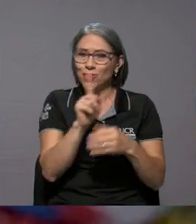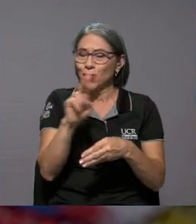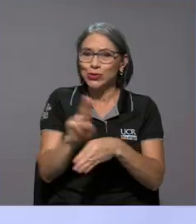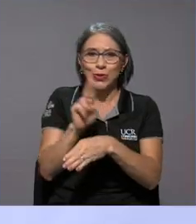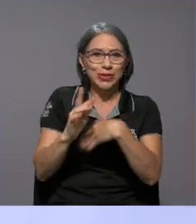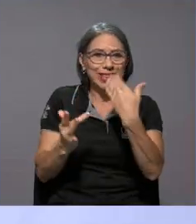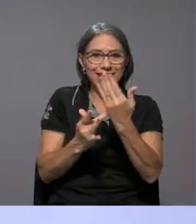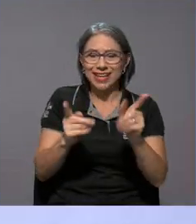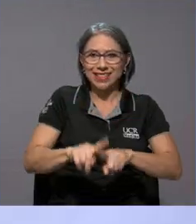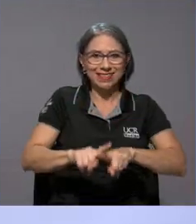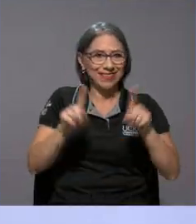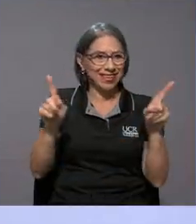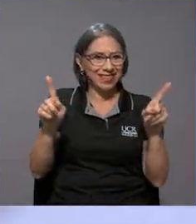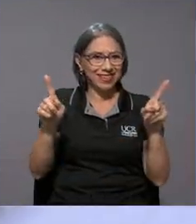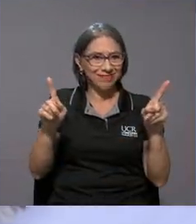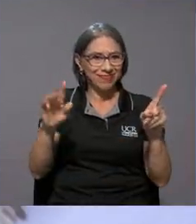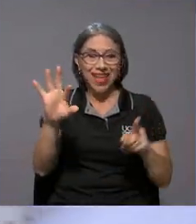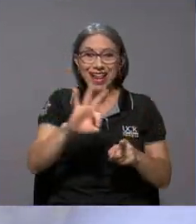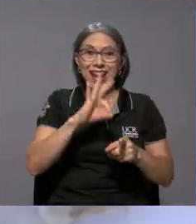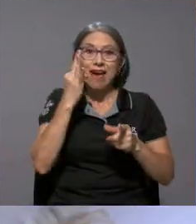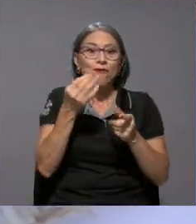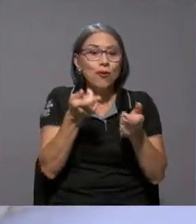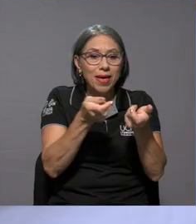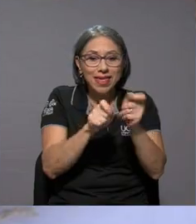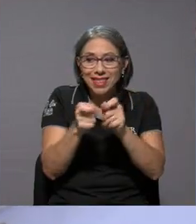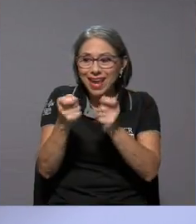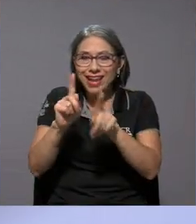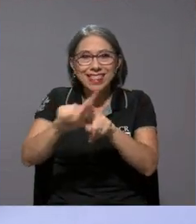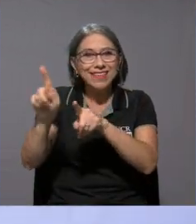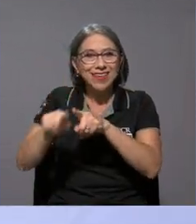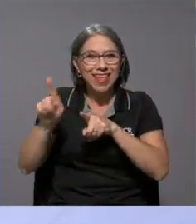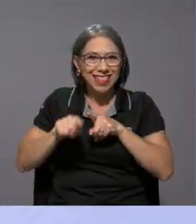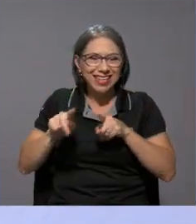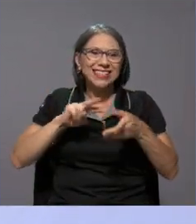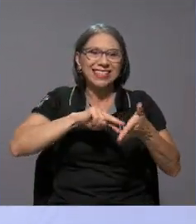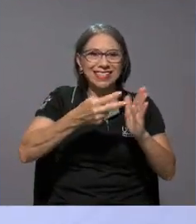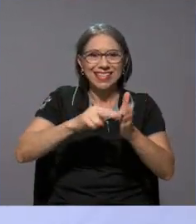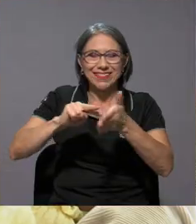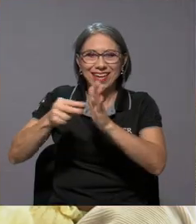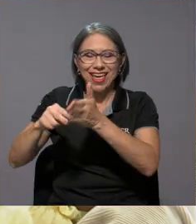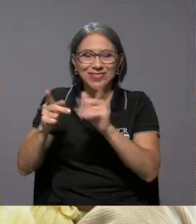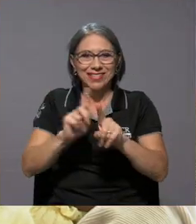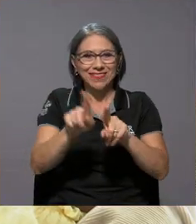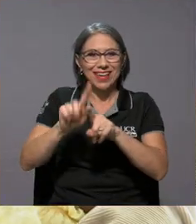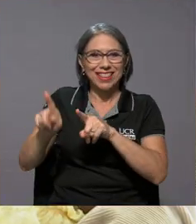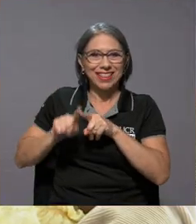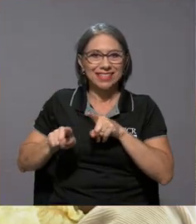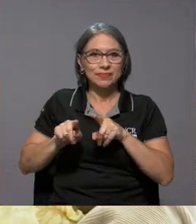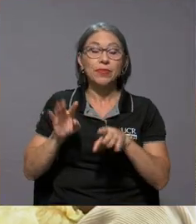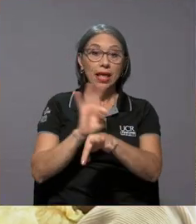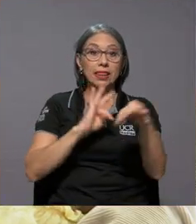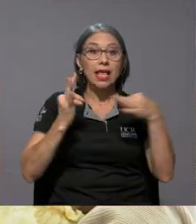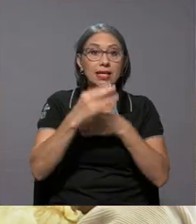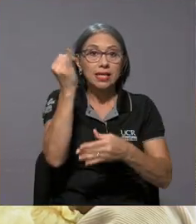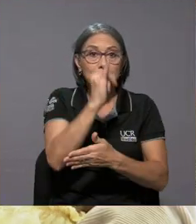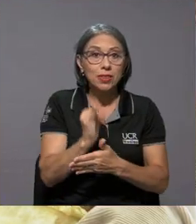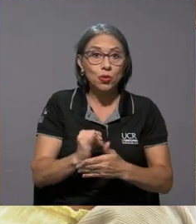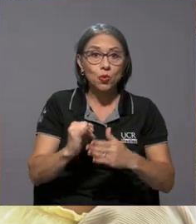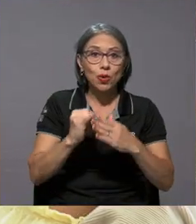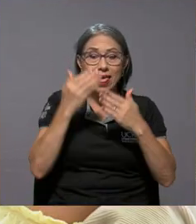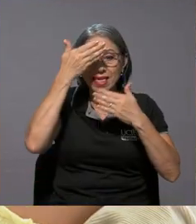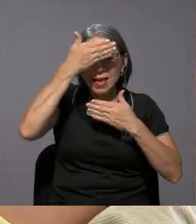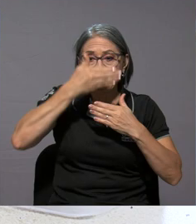diferente. Ya, la forma de tejer es diferente, eso sí tiene este significado diferente. El taller de pintura de máscaras